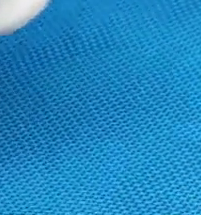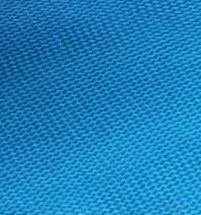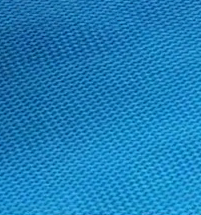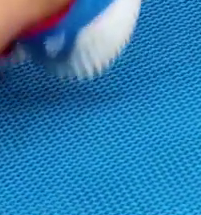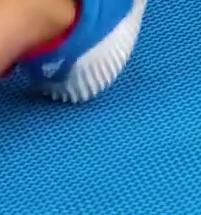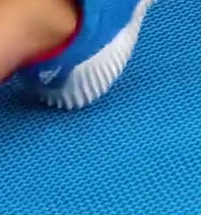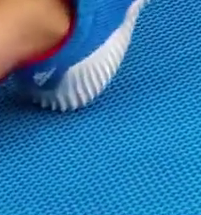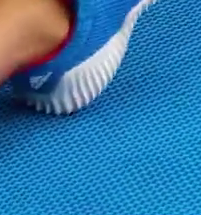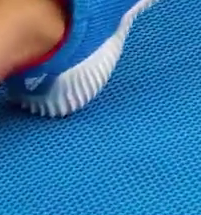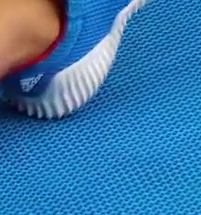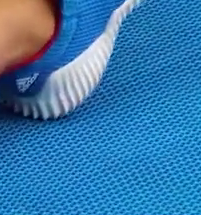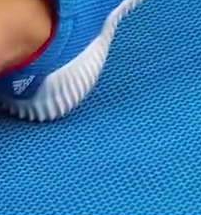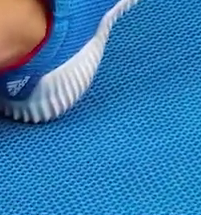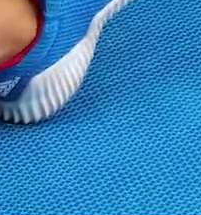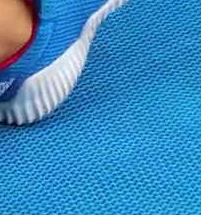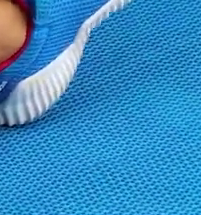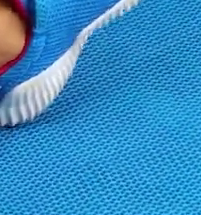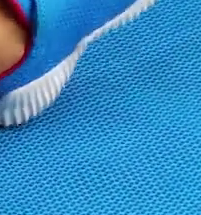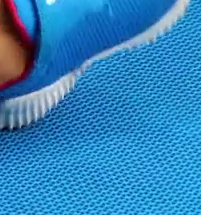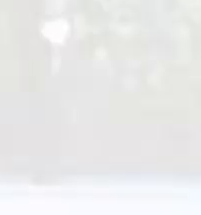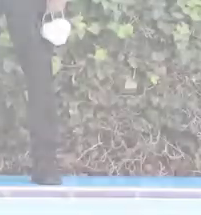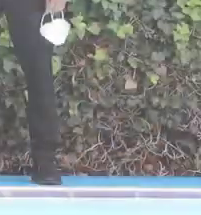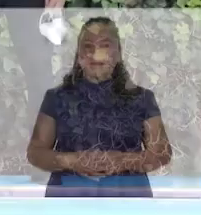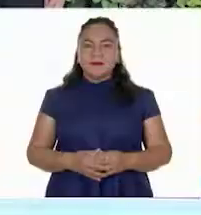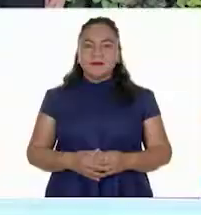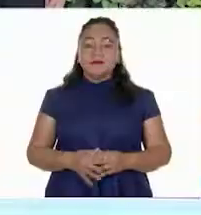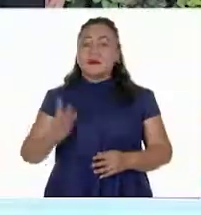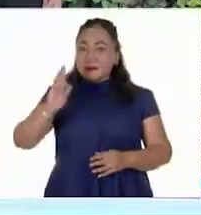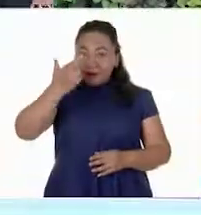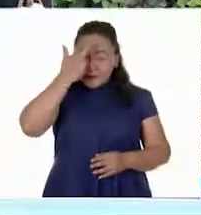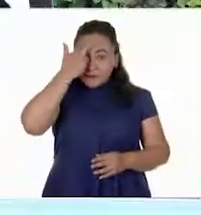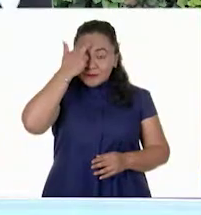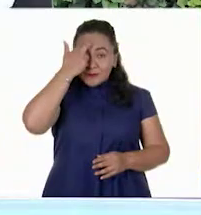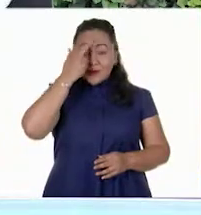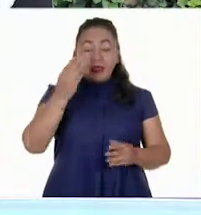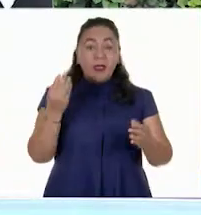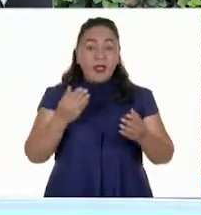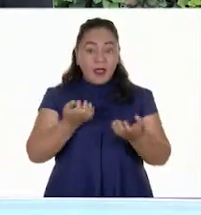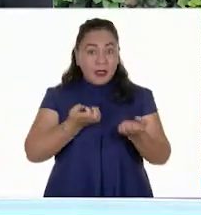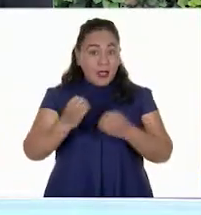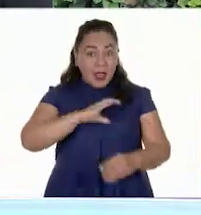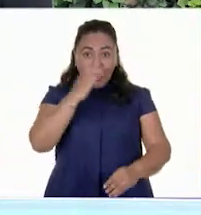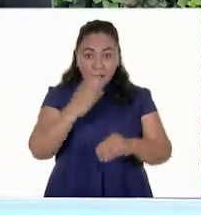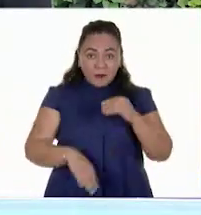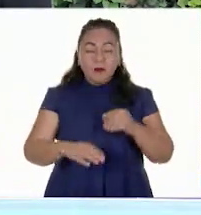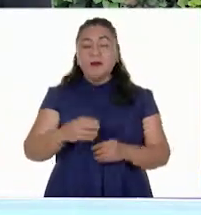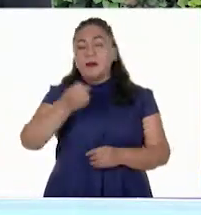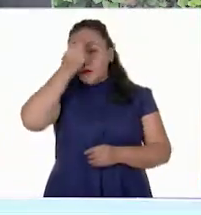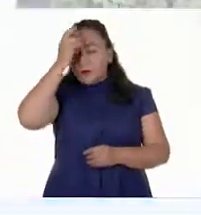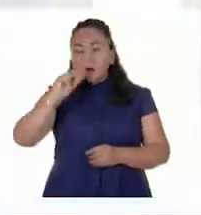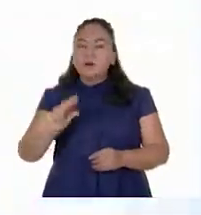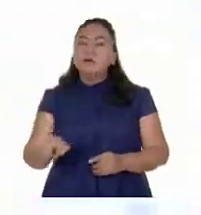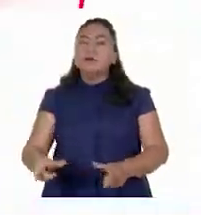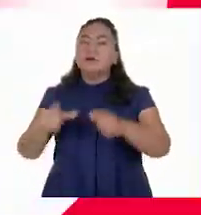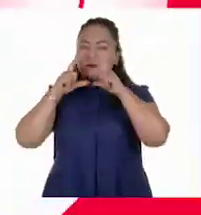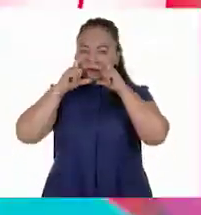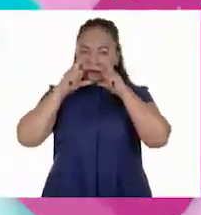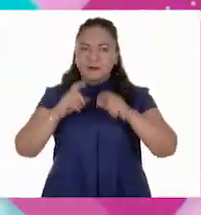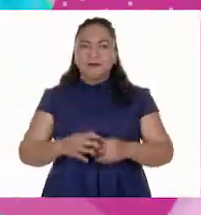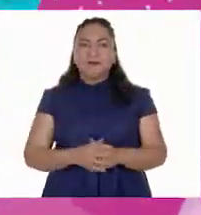tres. Muy bien, Jair. Bien hecho. Recuerda, al terminar la activación, no olvides la protección.